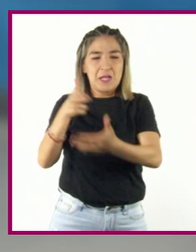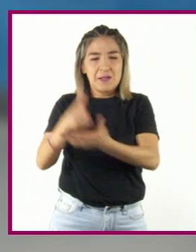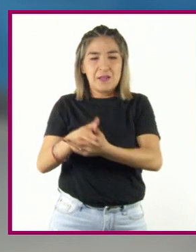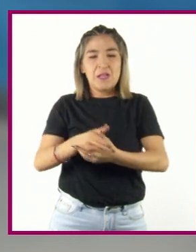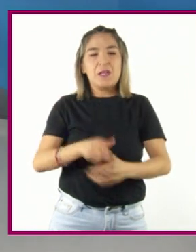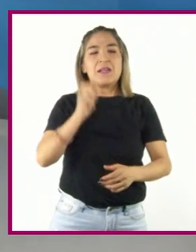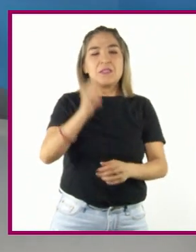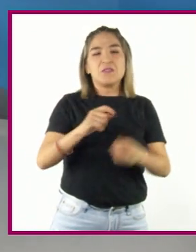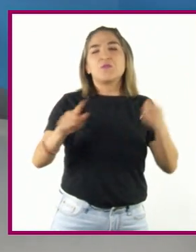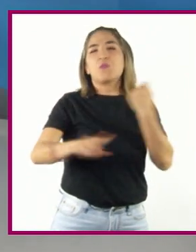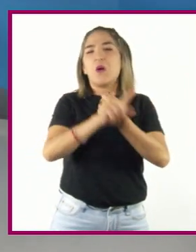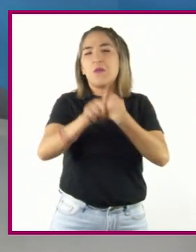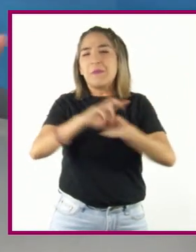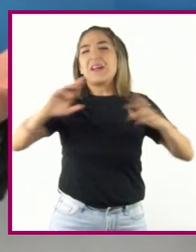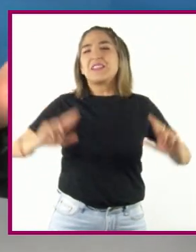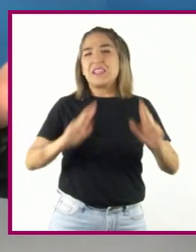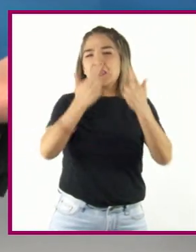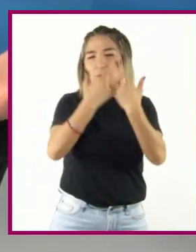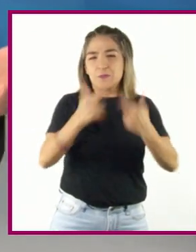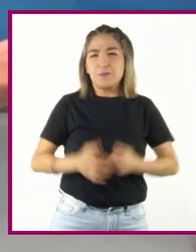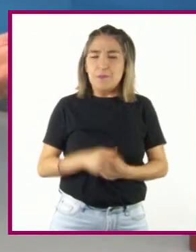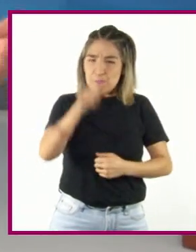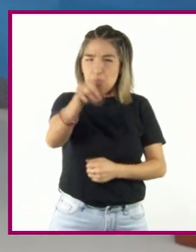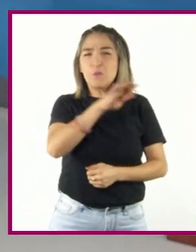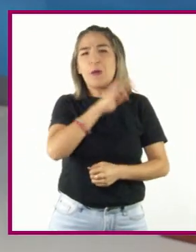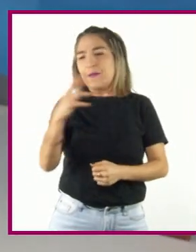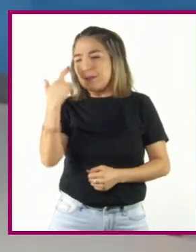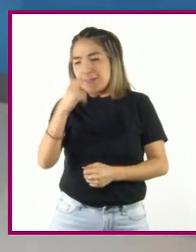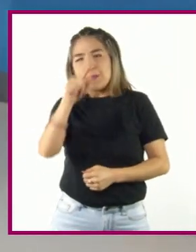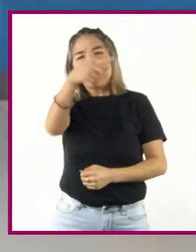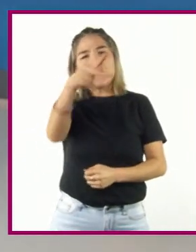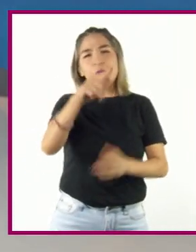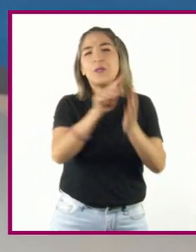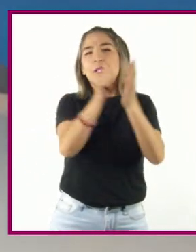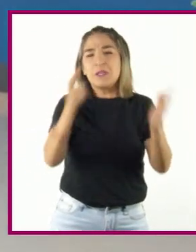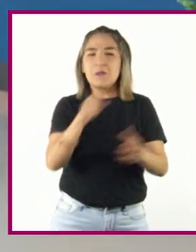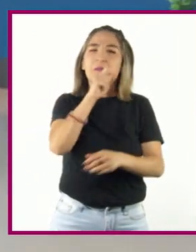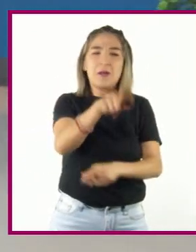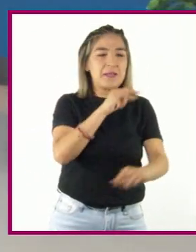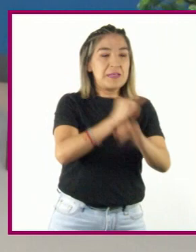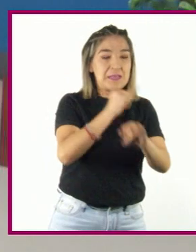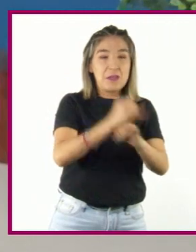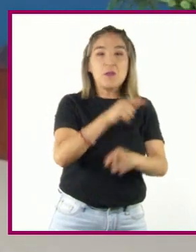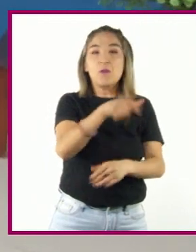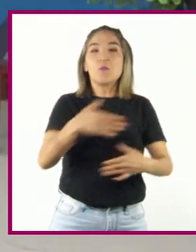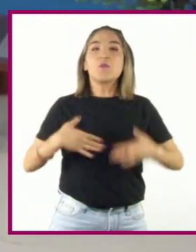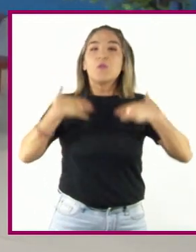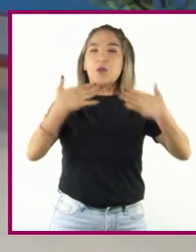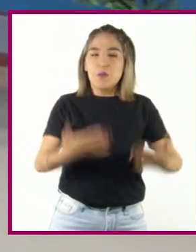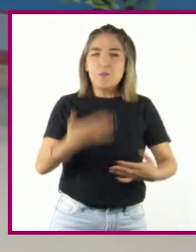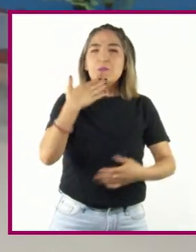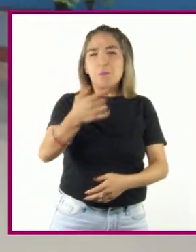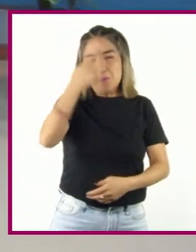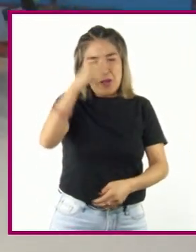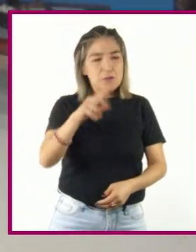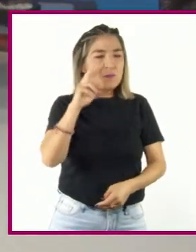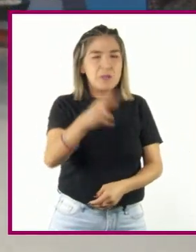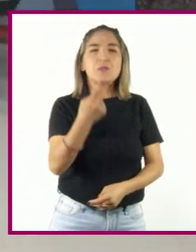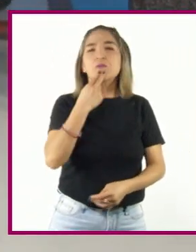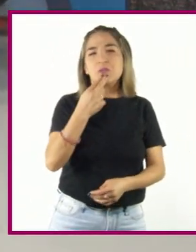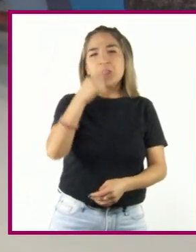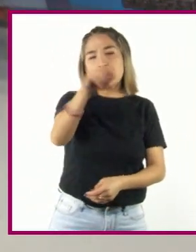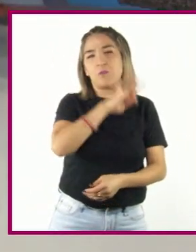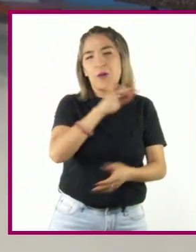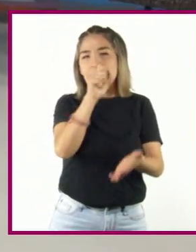autodefensa. Recuerden, consultar su libro de texto, así como fuentes electrónicas de información que les pueden servir para